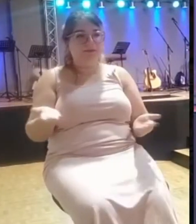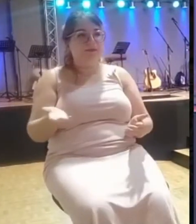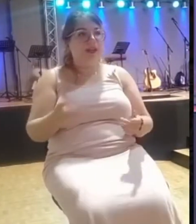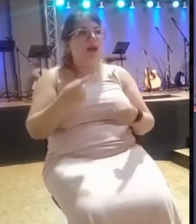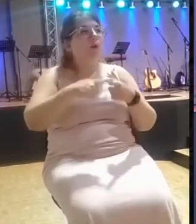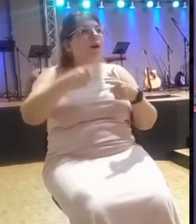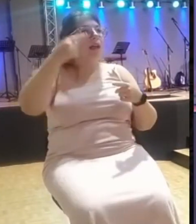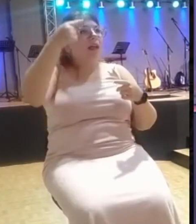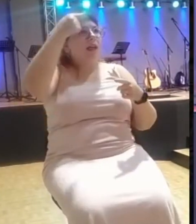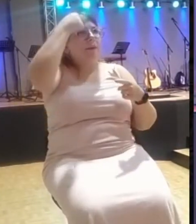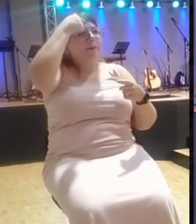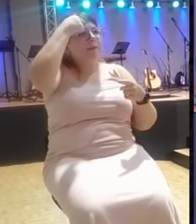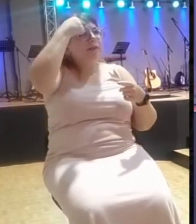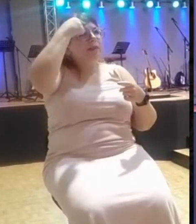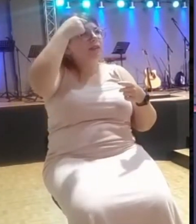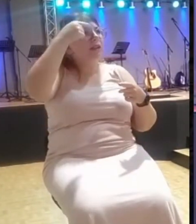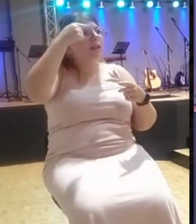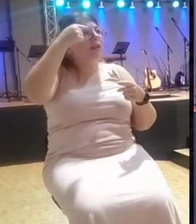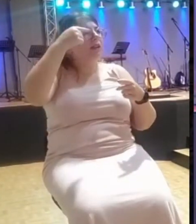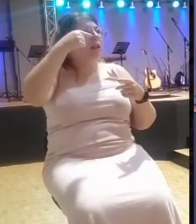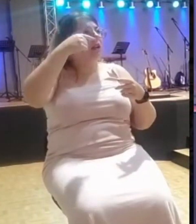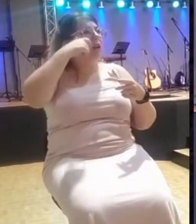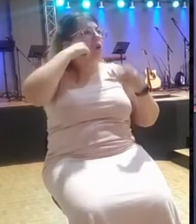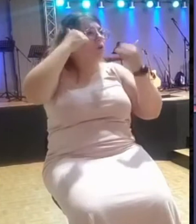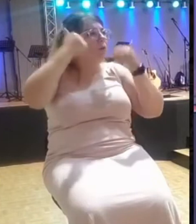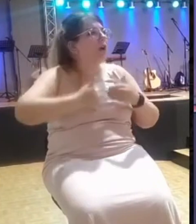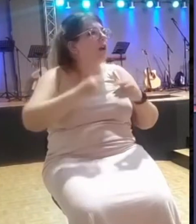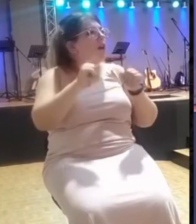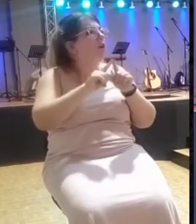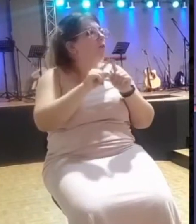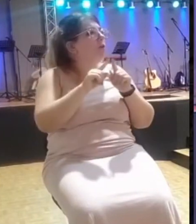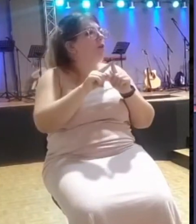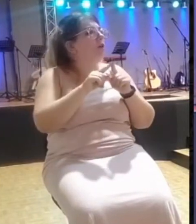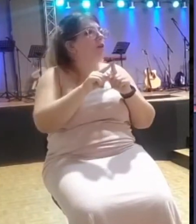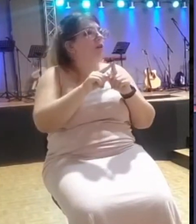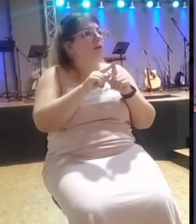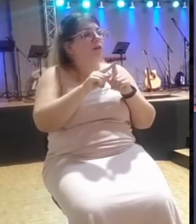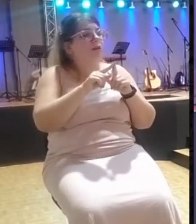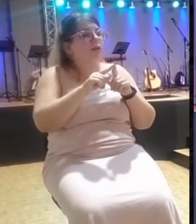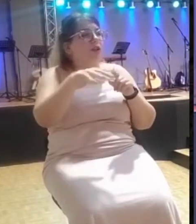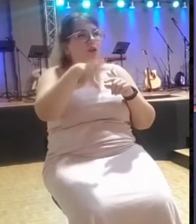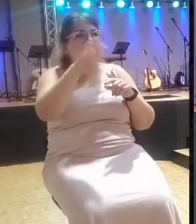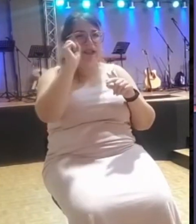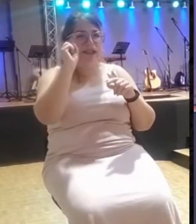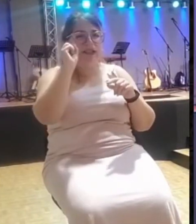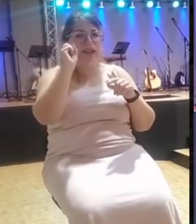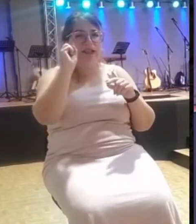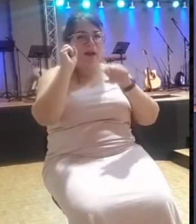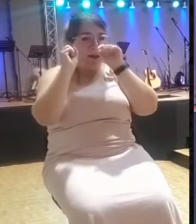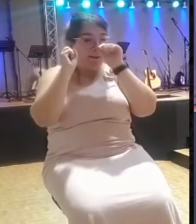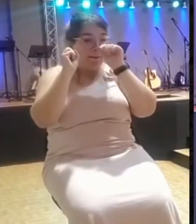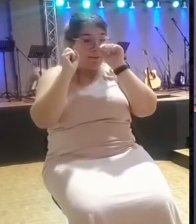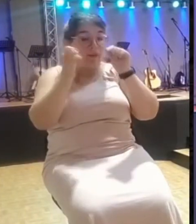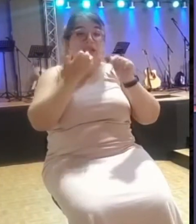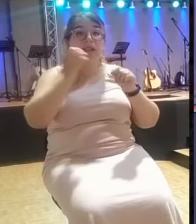¿verdad? Ellos no conciben de que si Dios está hablando a Eliseo, ¿cómo le vas a quitar tú la vida a